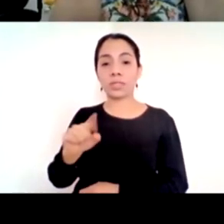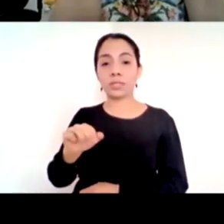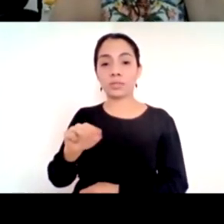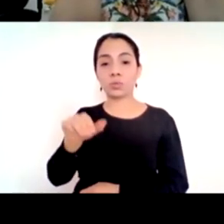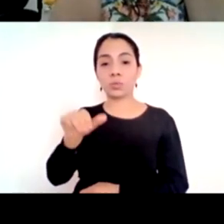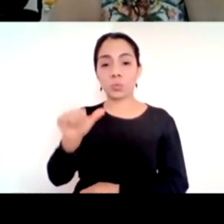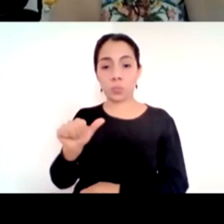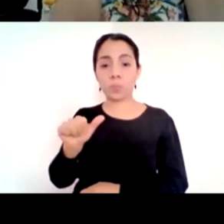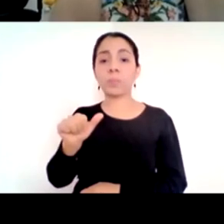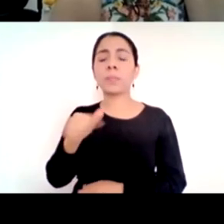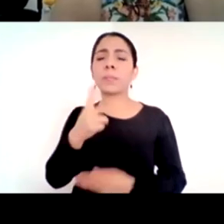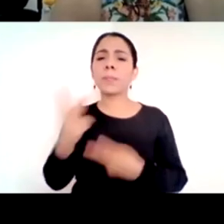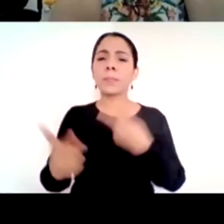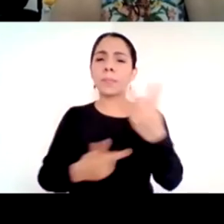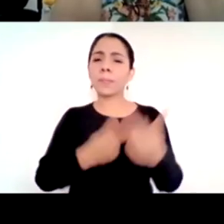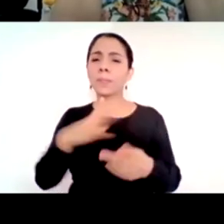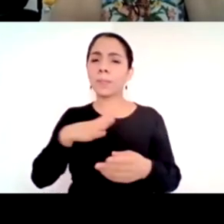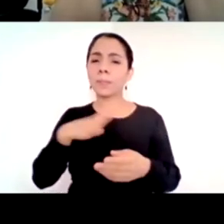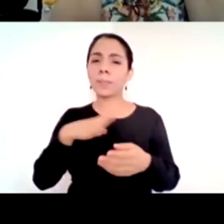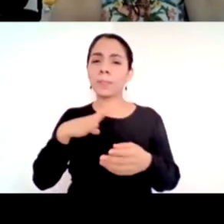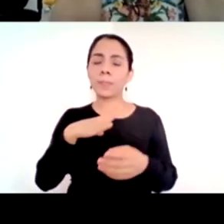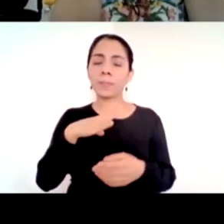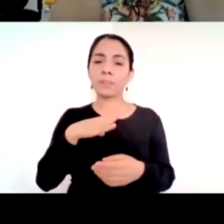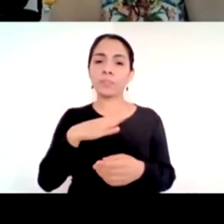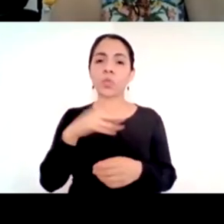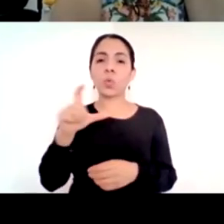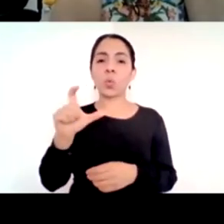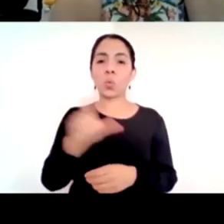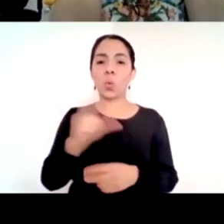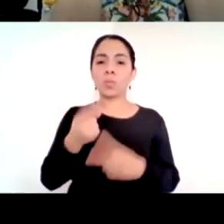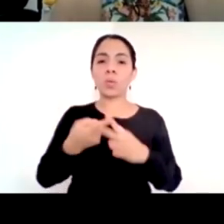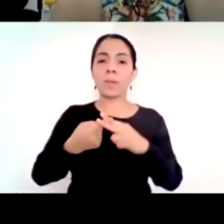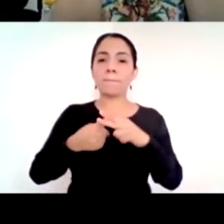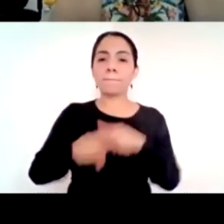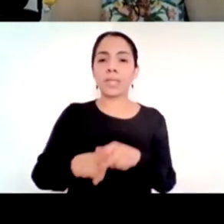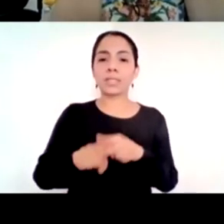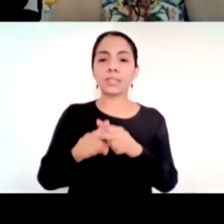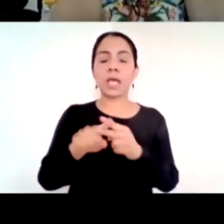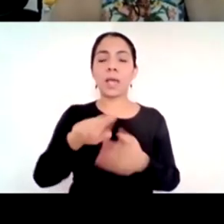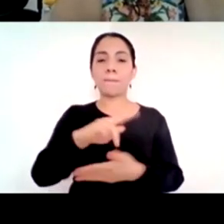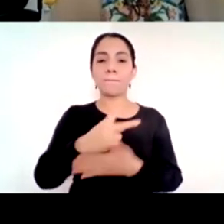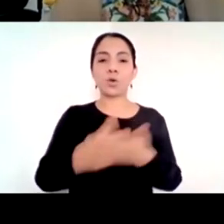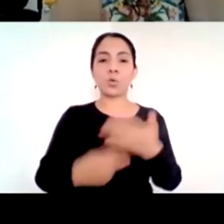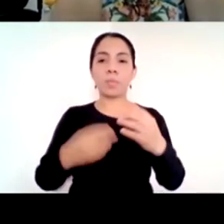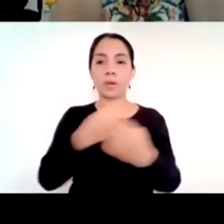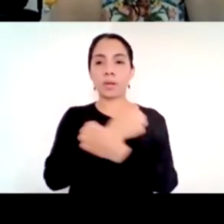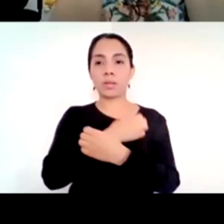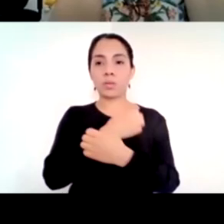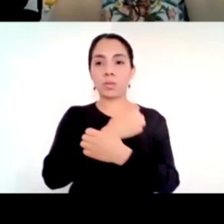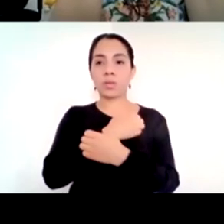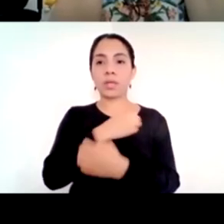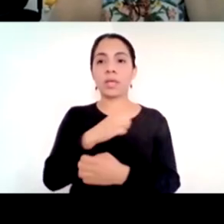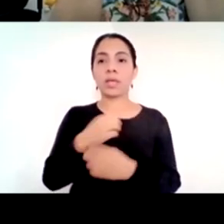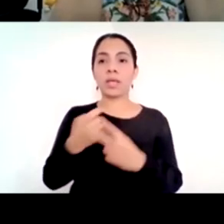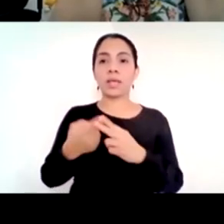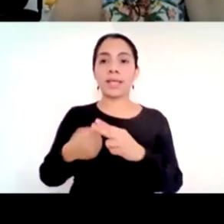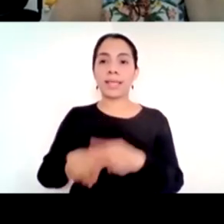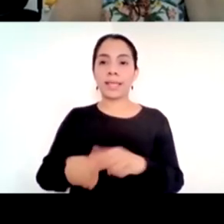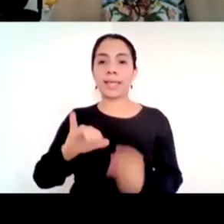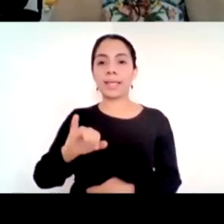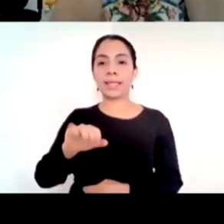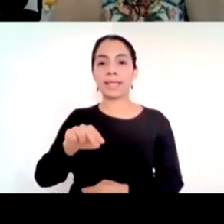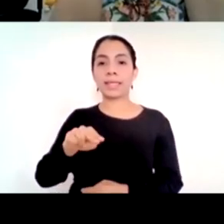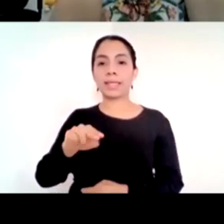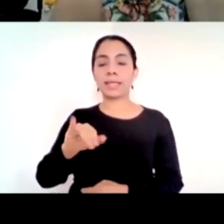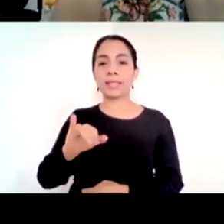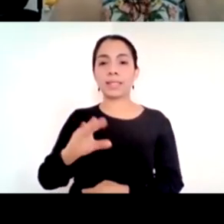es cuando se implementa ya el programa de educación inicial pues que para muchos es un programa de muchísima urgencia que